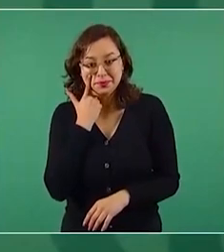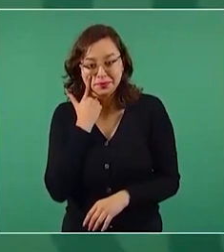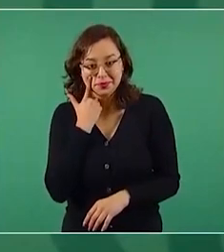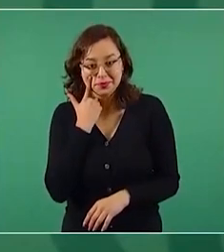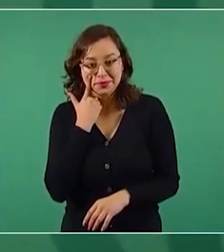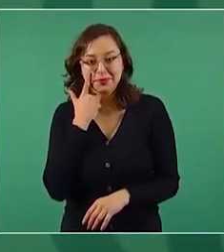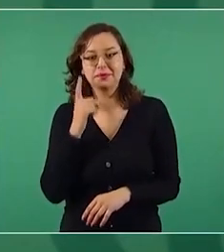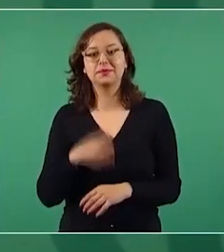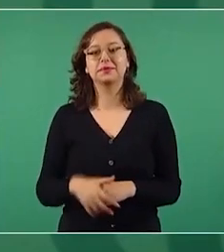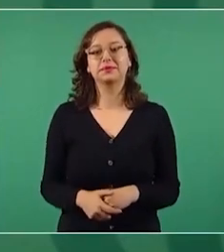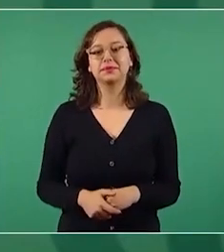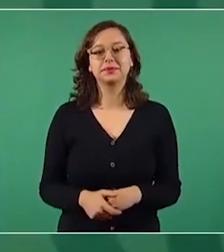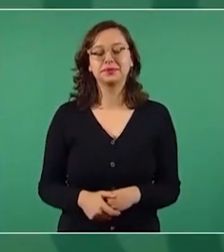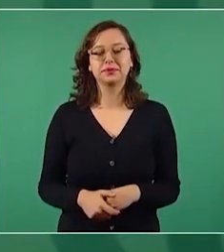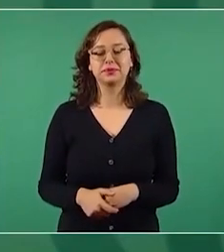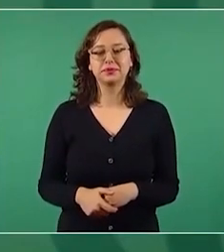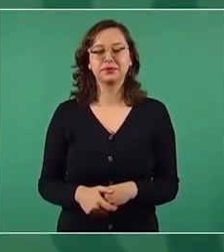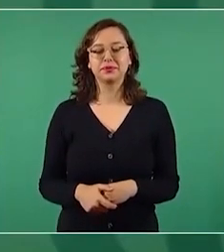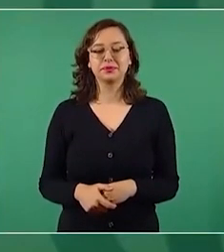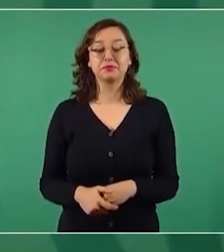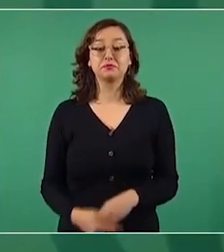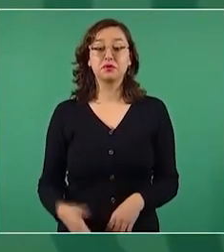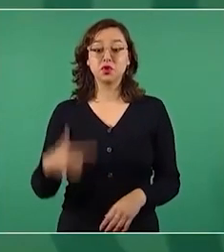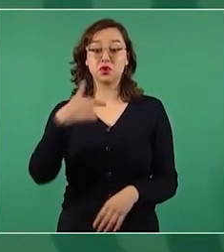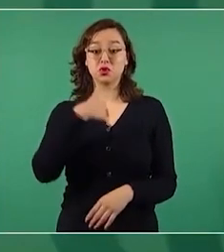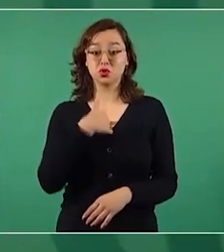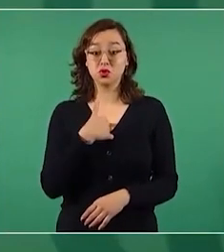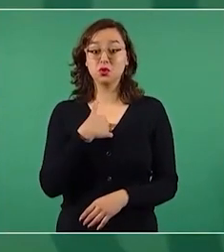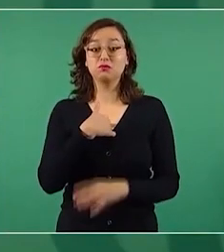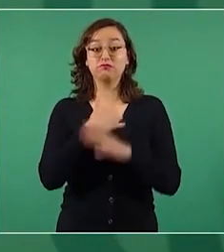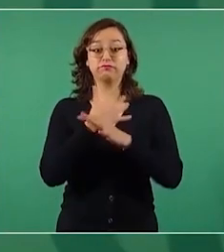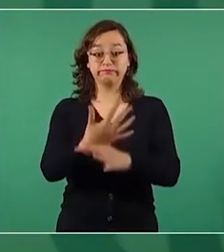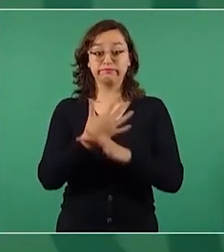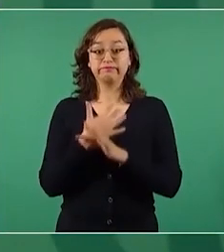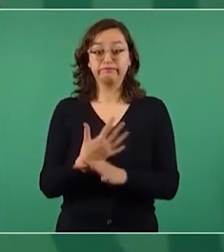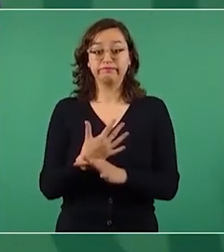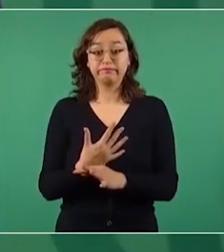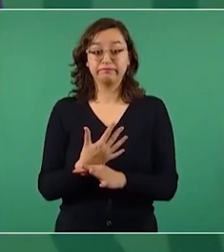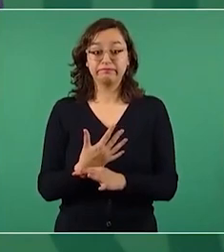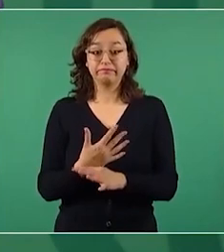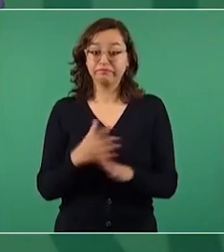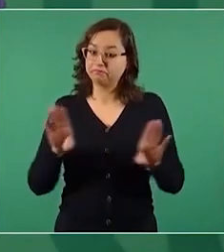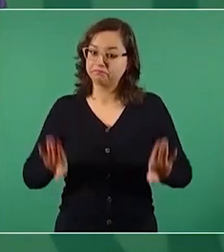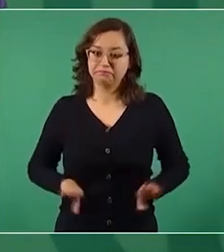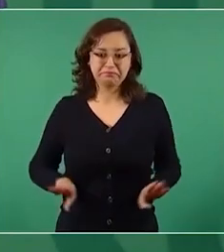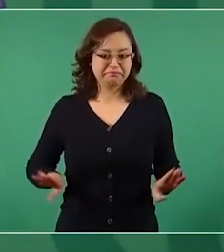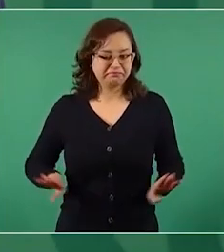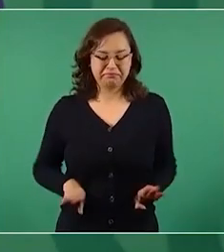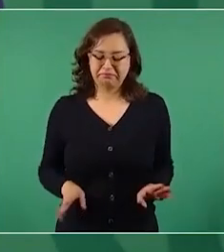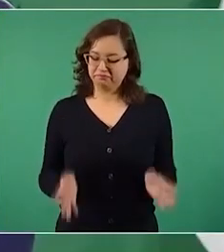yo sigo sosteniendo no voy a cambiar en eso